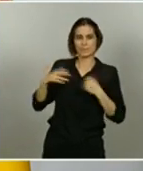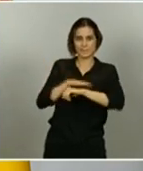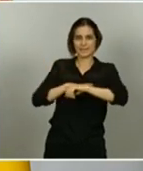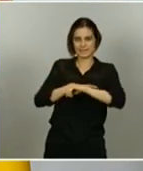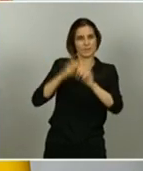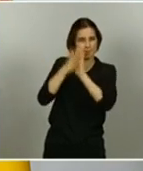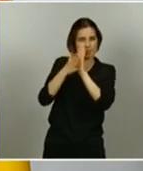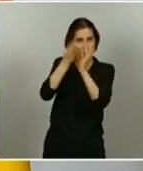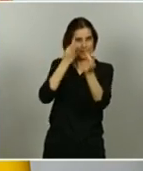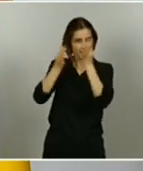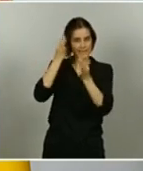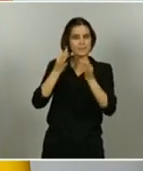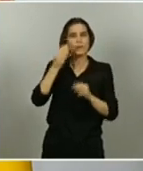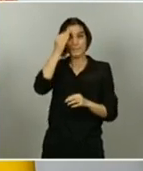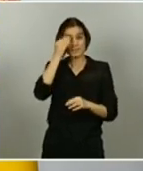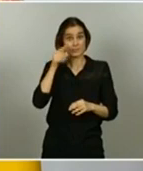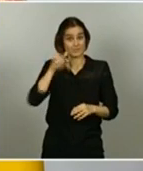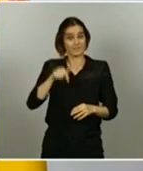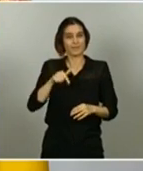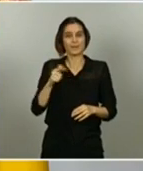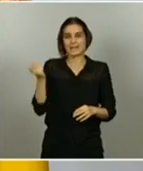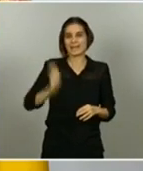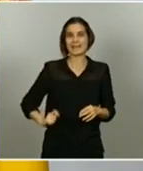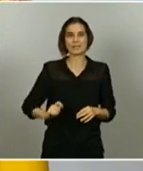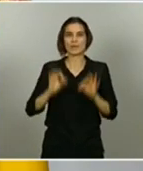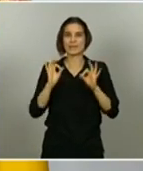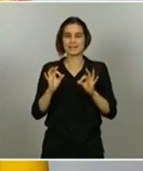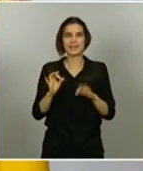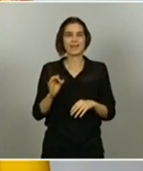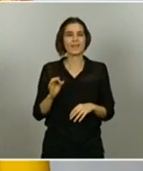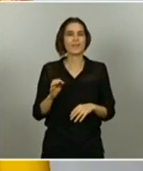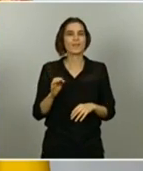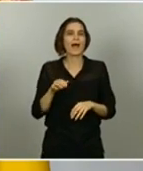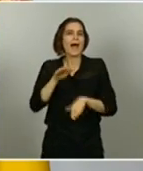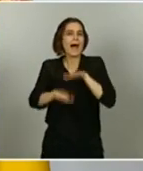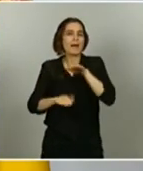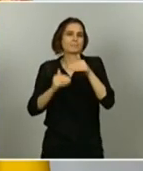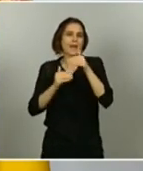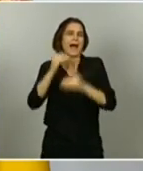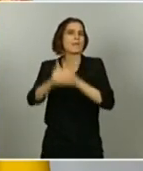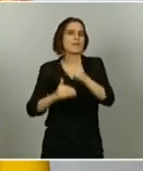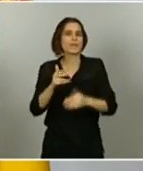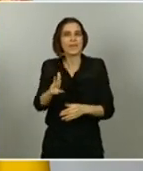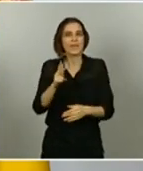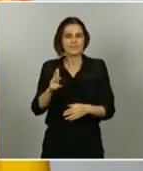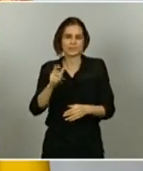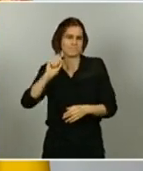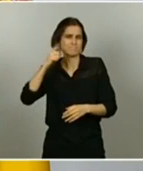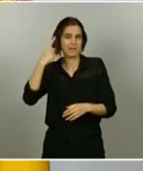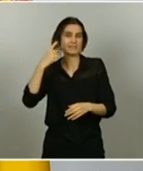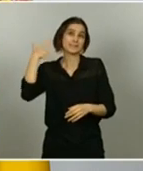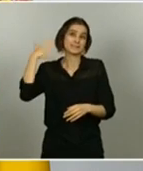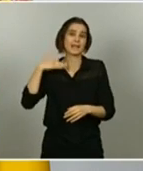calificar como el mayor avance en derechos sociales en España, por lo menos desde la aprobación de la Ley de Dependencia del año